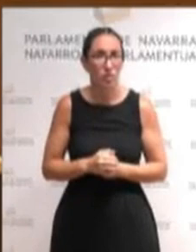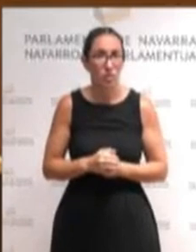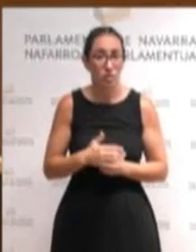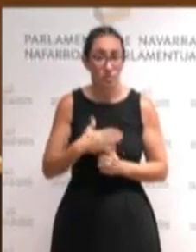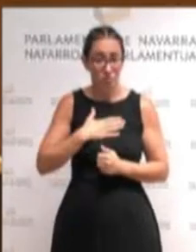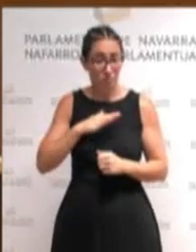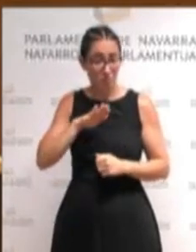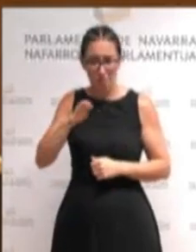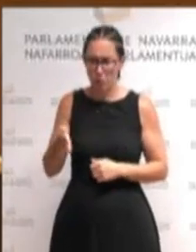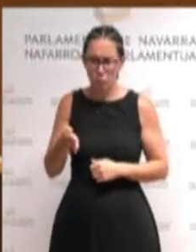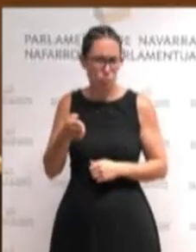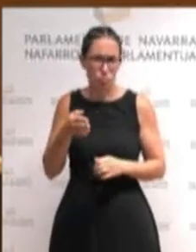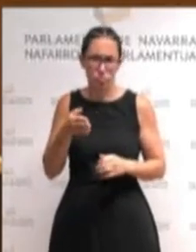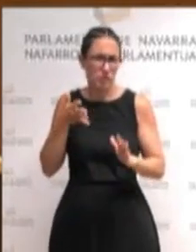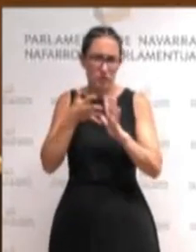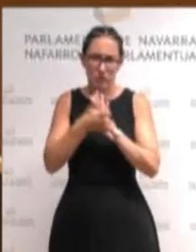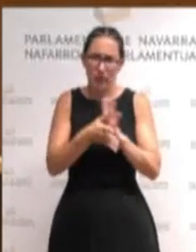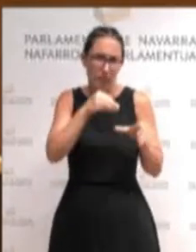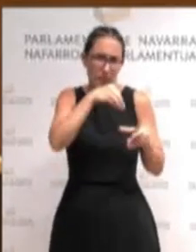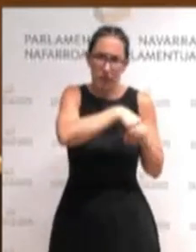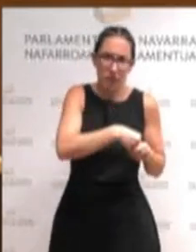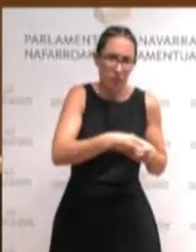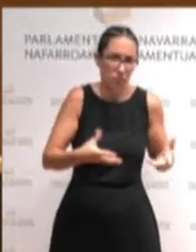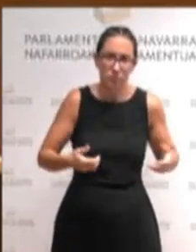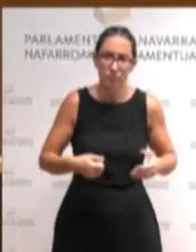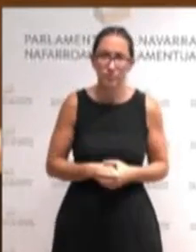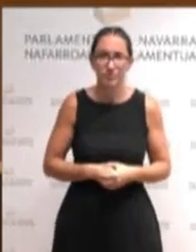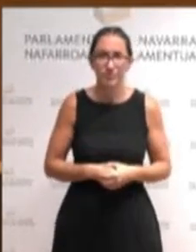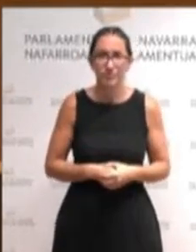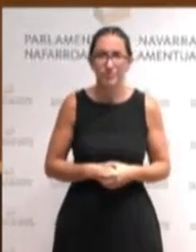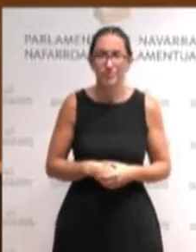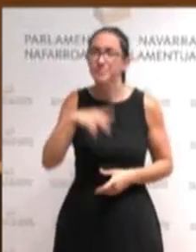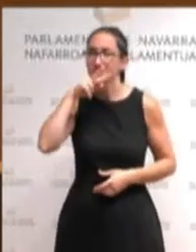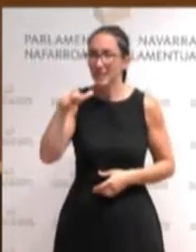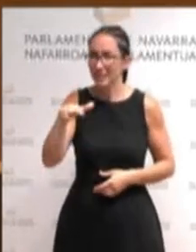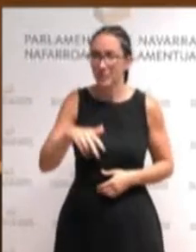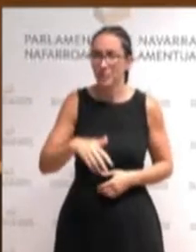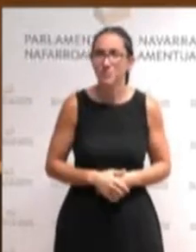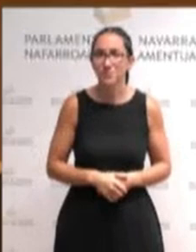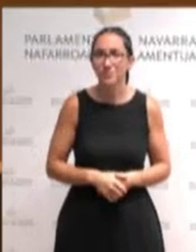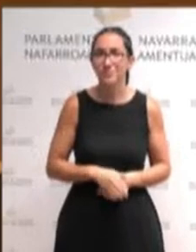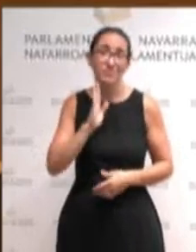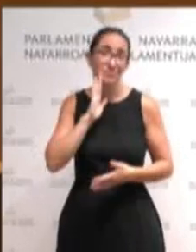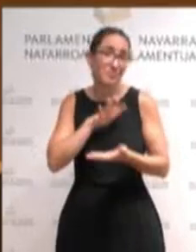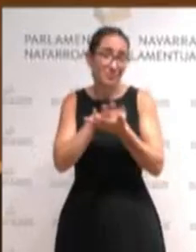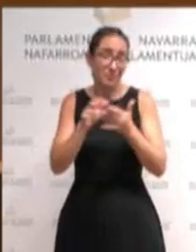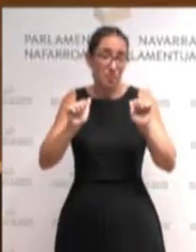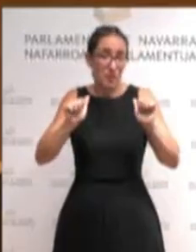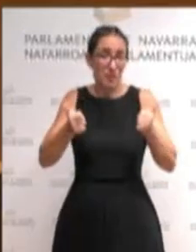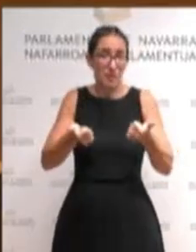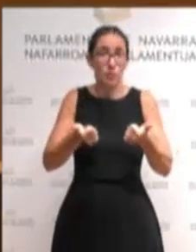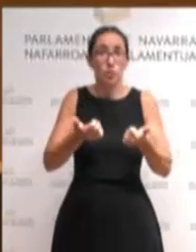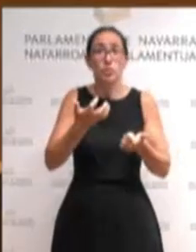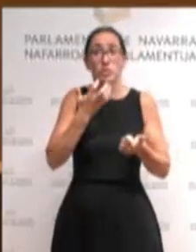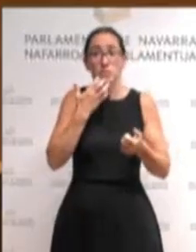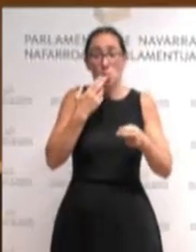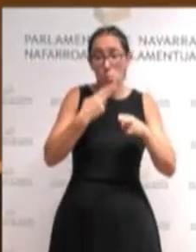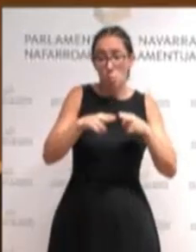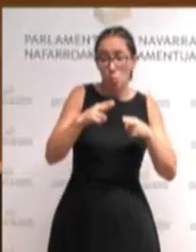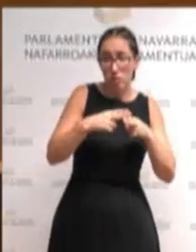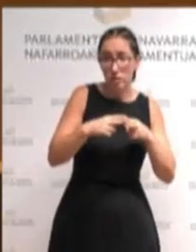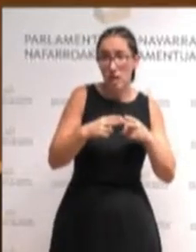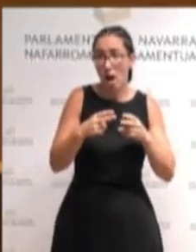comenzado si la política es el arte de lo posible es posible hacer más y hacerlo mejor